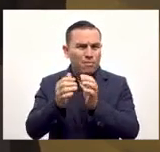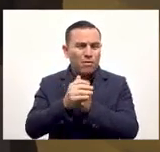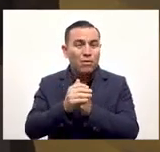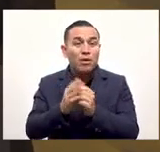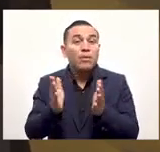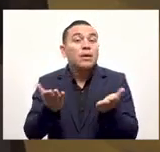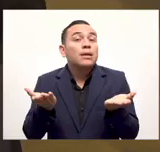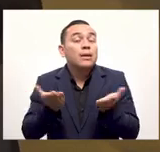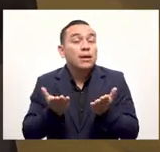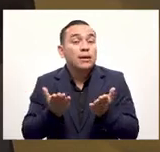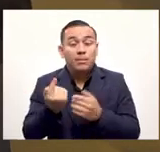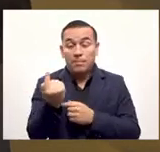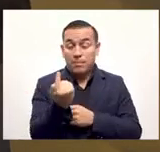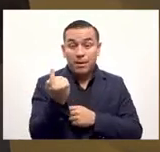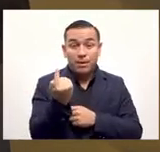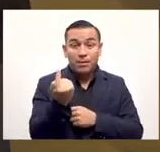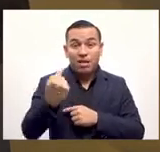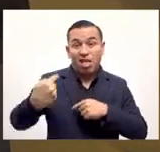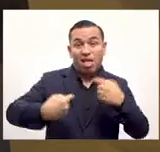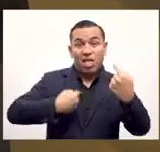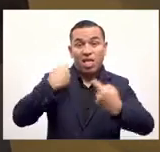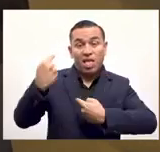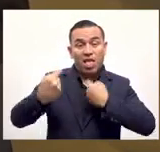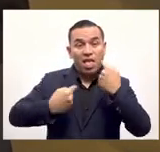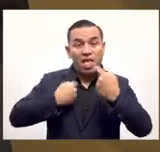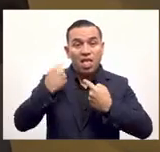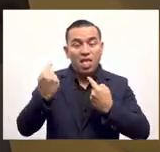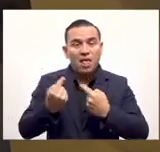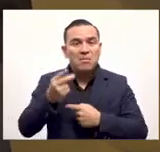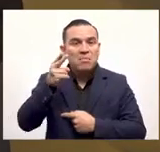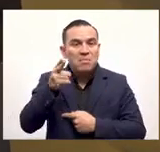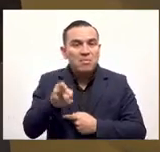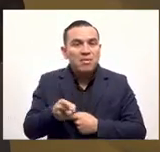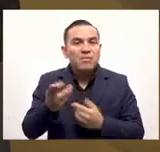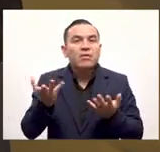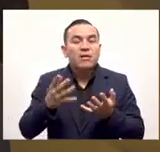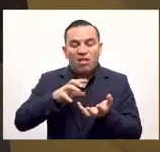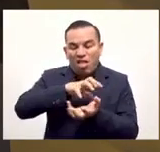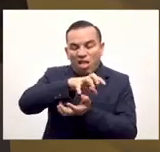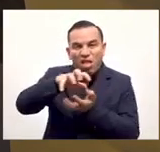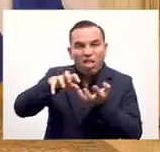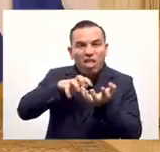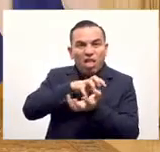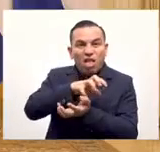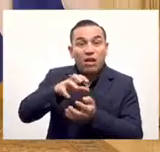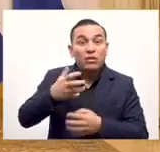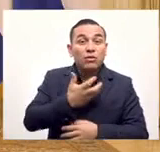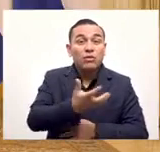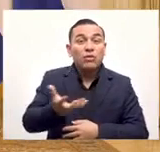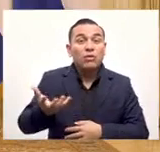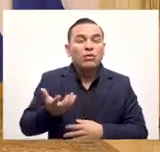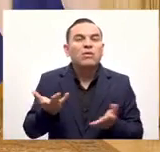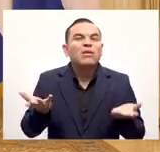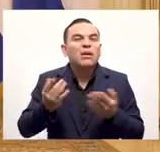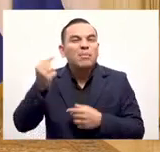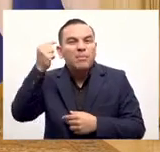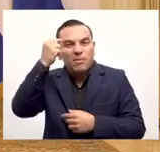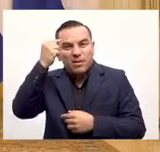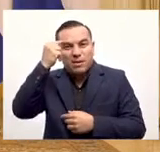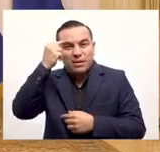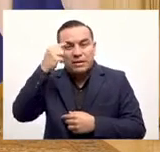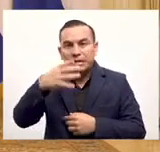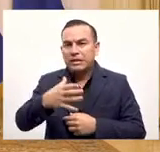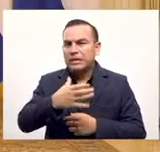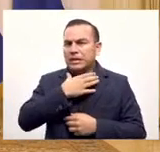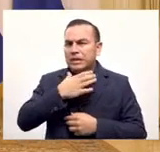nadie como han querido generar los opositores con su campaña sucia y tratando de confundir a los salvadoreños, haciéndoles creer que